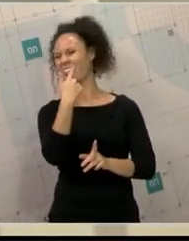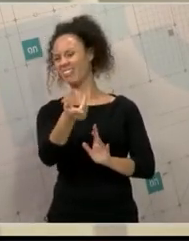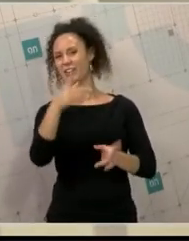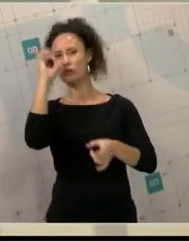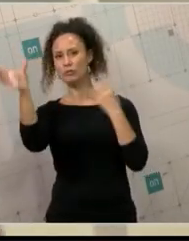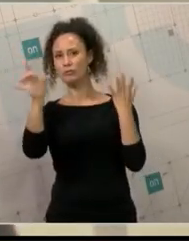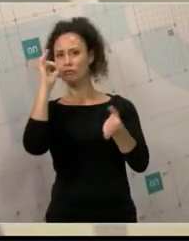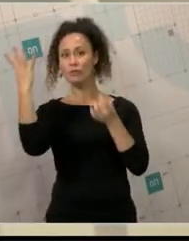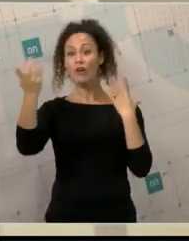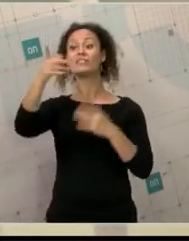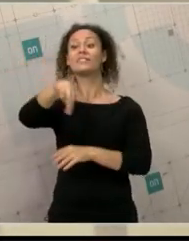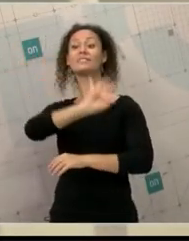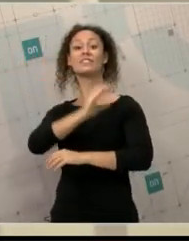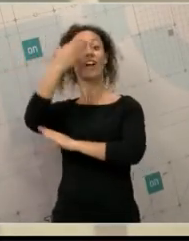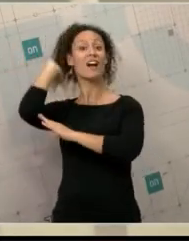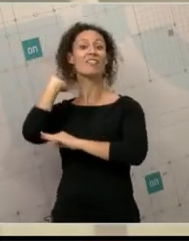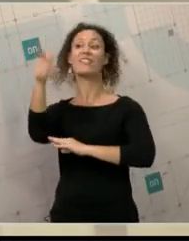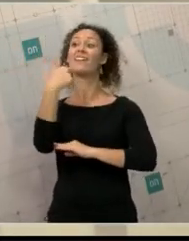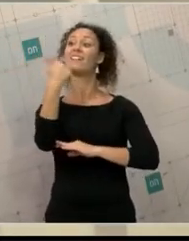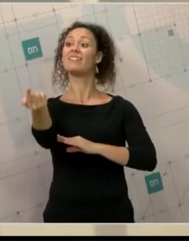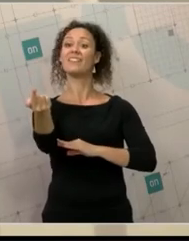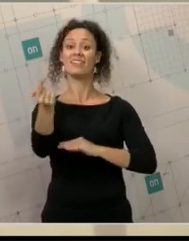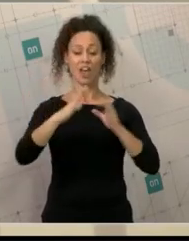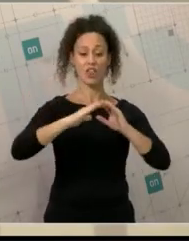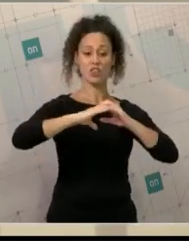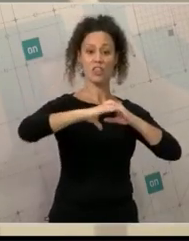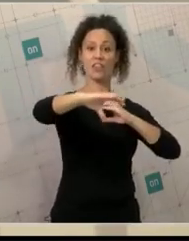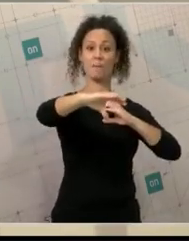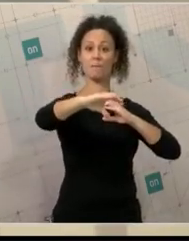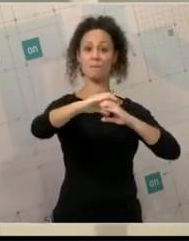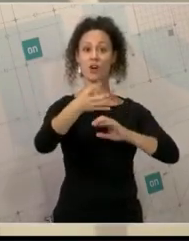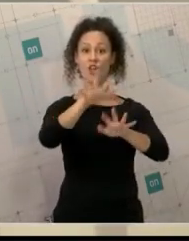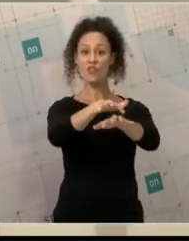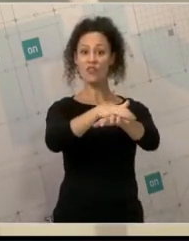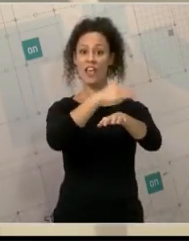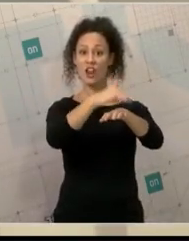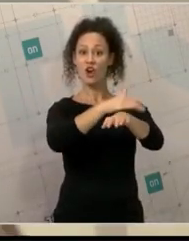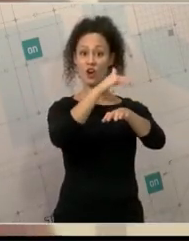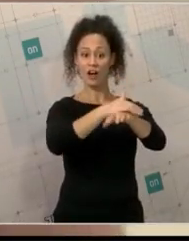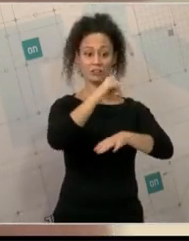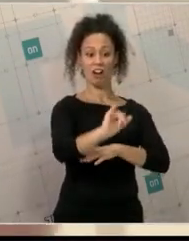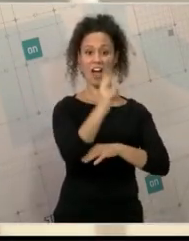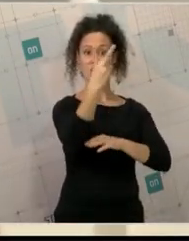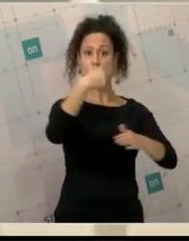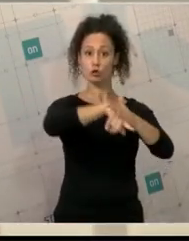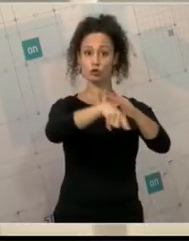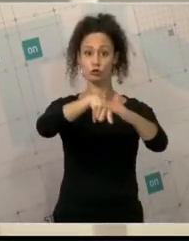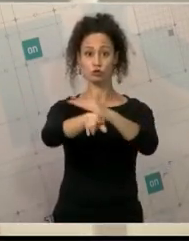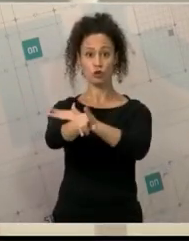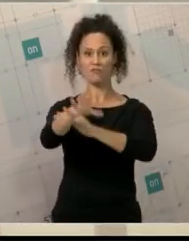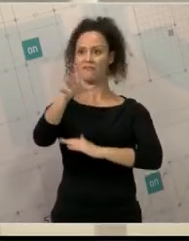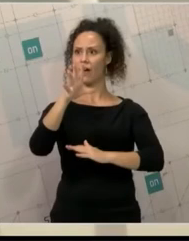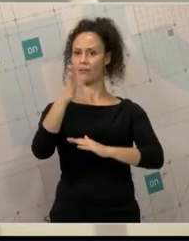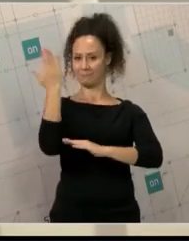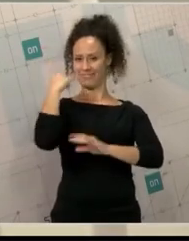que con cuatro duras y una tubería que hay en el espigón de los gatos, todo se arregla. Lo dijo usted en Interalmería. Ahora no lo ha dicho. A lo mejor le da vergüenza. ¿De verdad